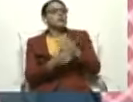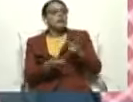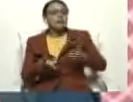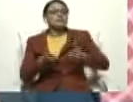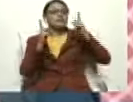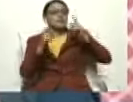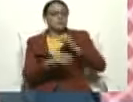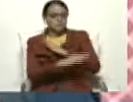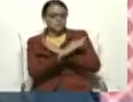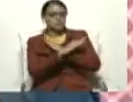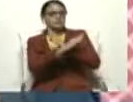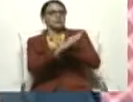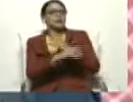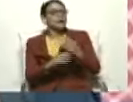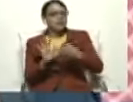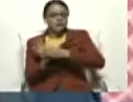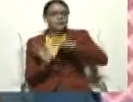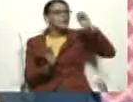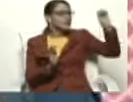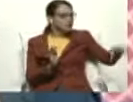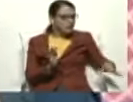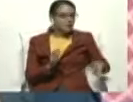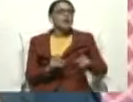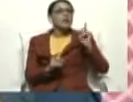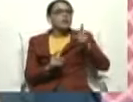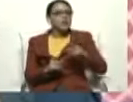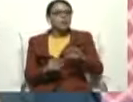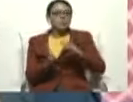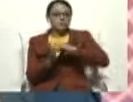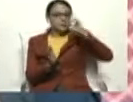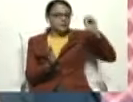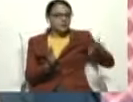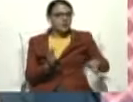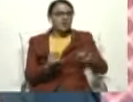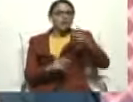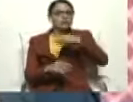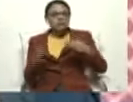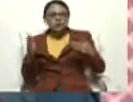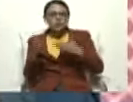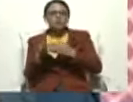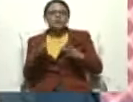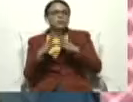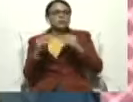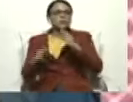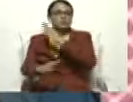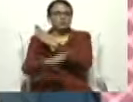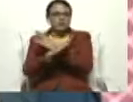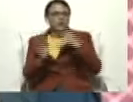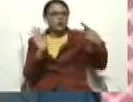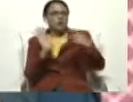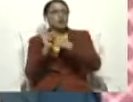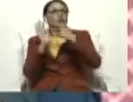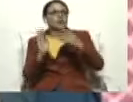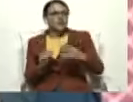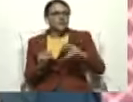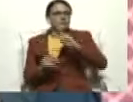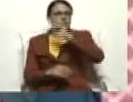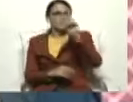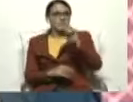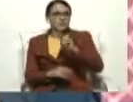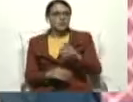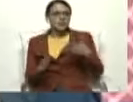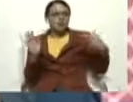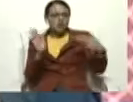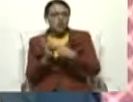unilaterales y renocidas... ...incuesta contra el pueblo de Venezuela que afecta a sus niños, mujeres,